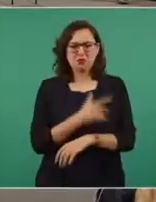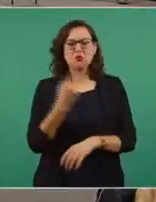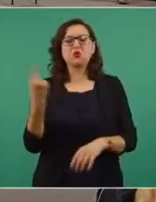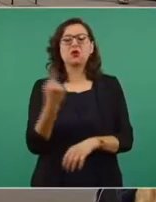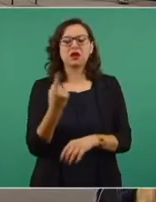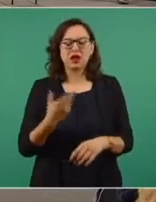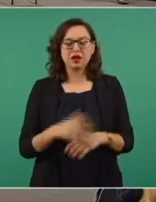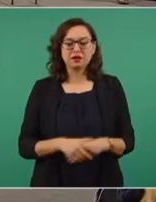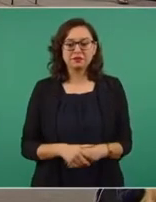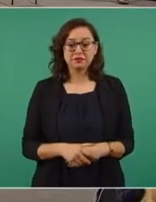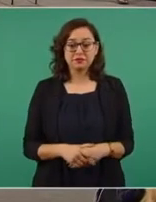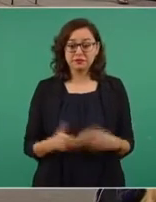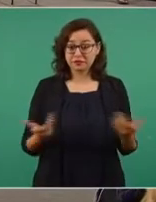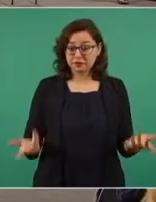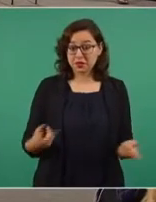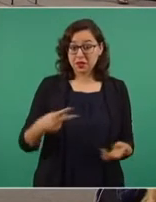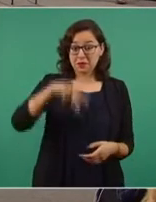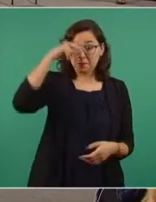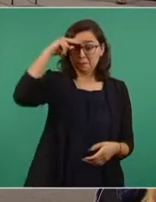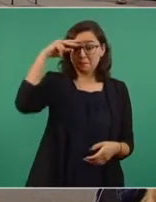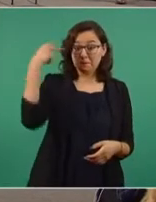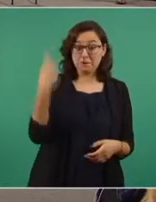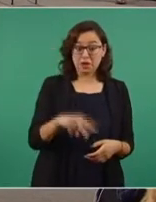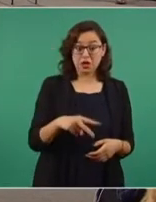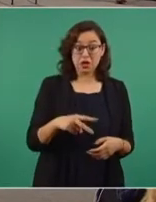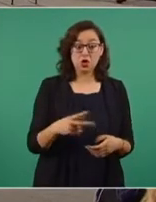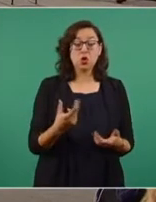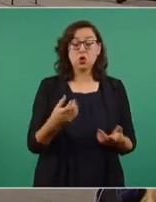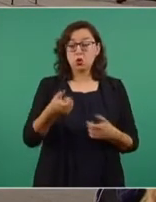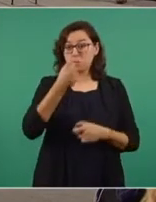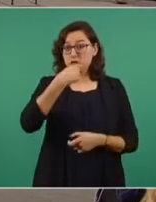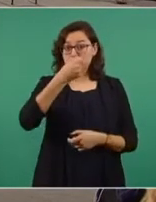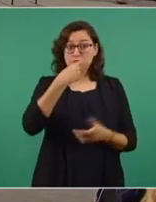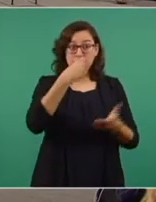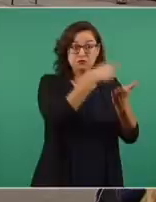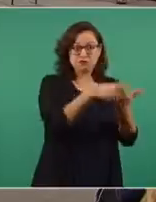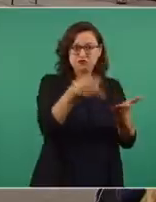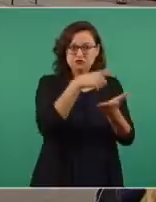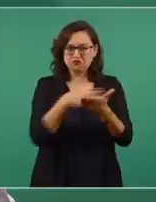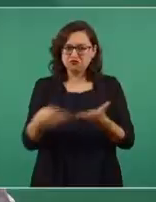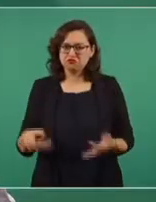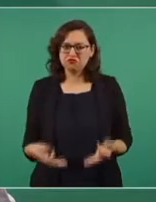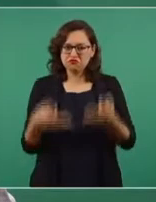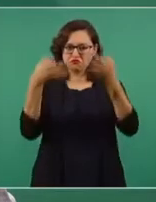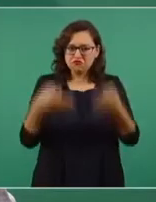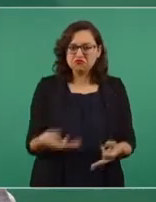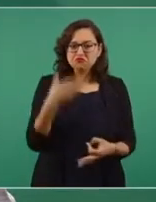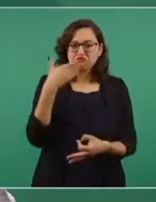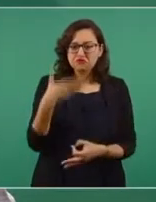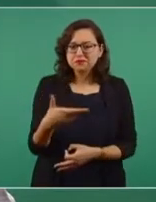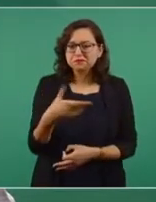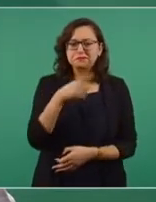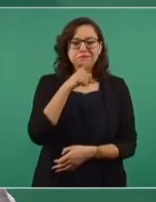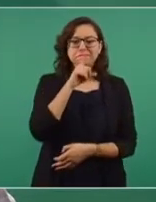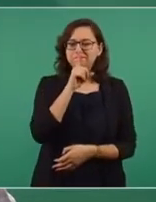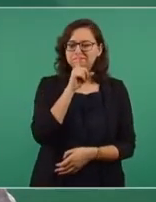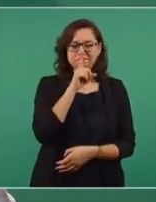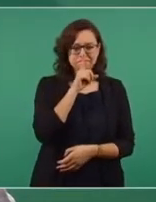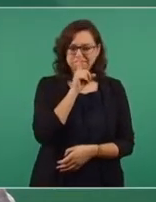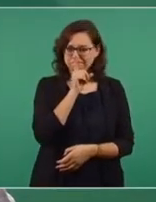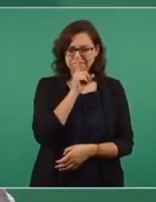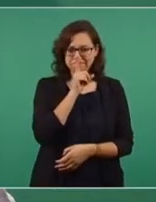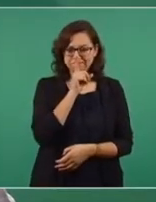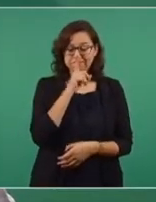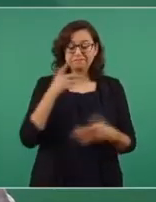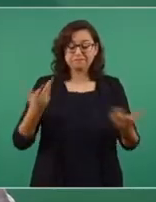compraba los mejores medicamentos que ofrece el mundo. Para los gobiernos neoliberales, la globalización llegaba